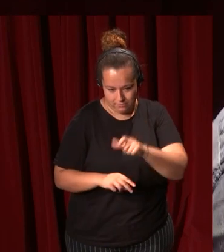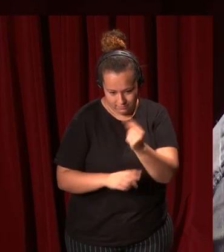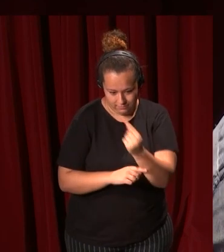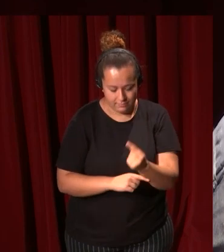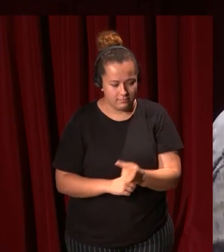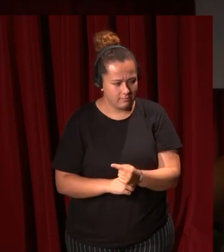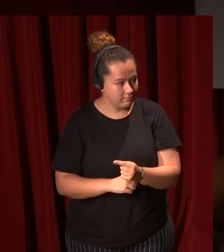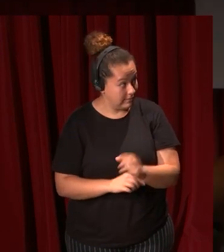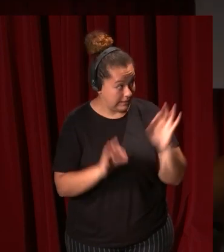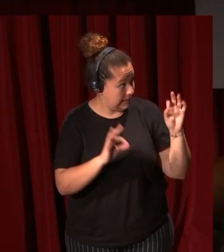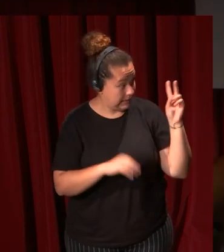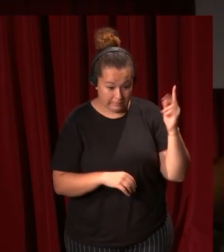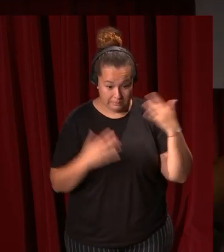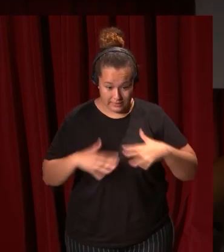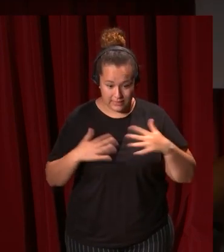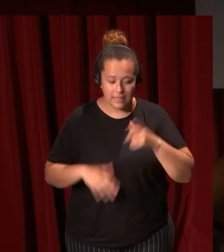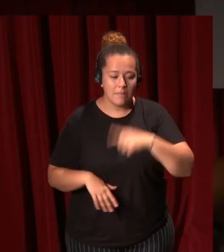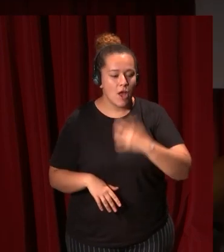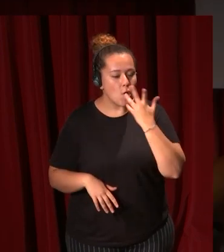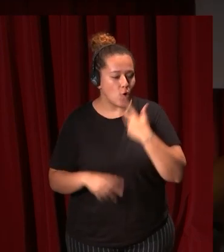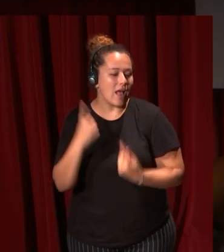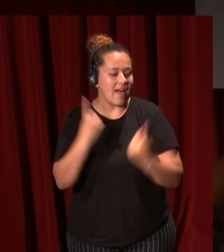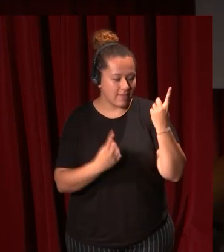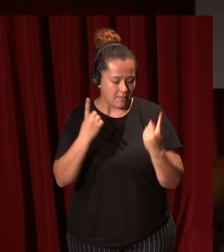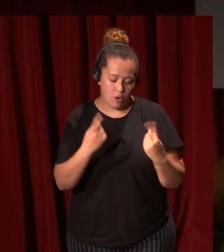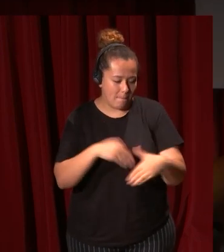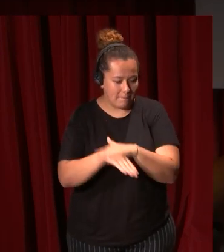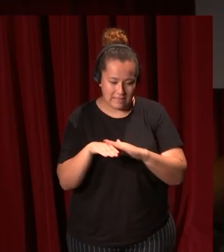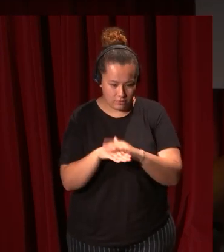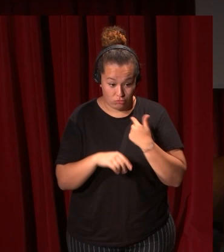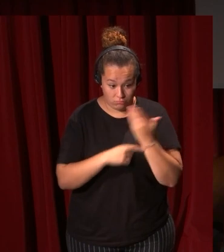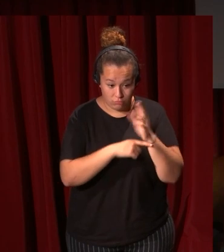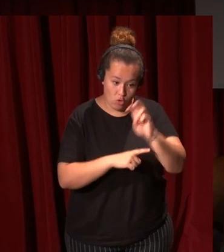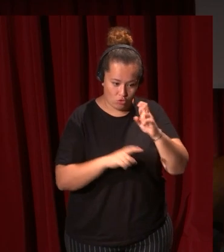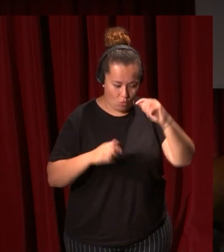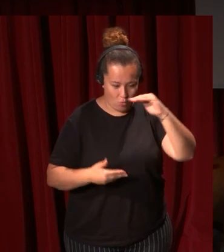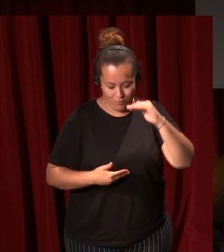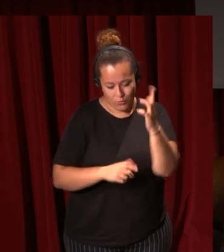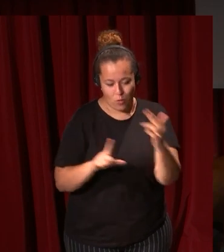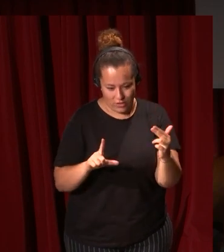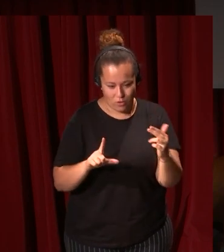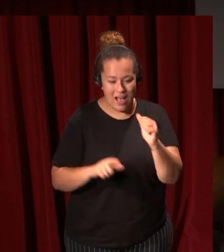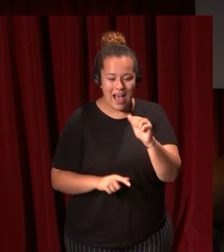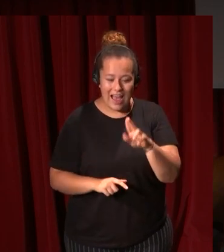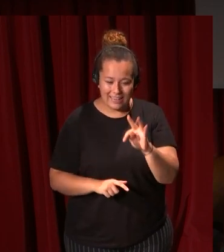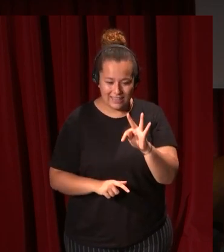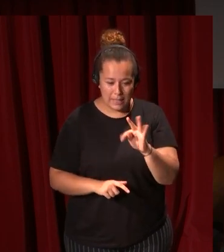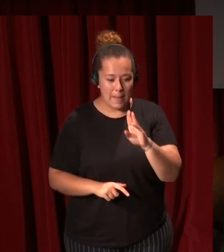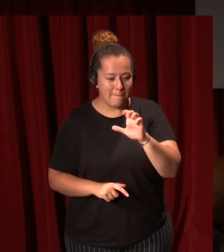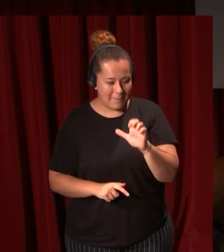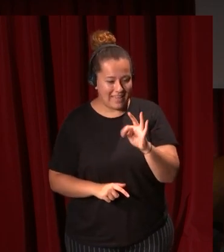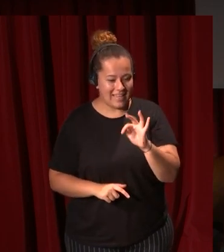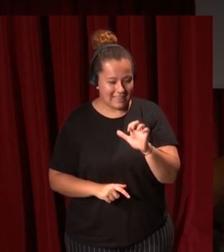Así vestían, vestían también con colores de vez en cuando, pero básicamente os enseño otro cuadro de Aert Peterson para que veas que básicamente